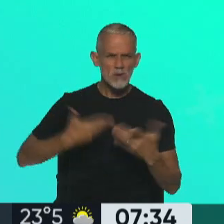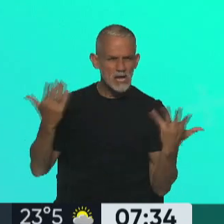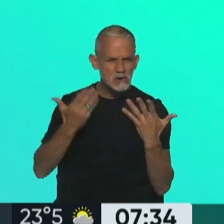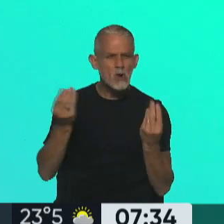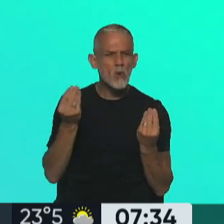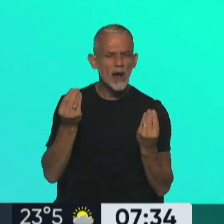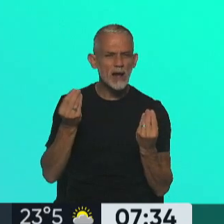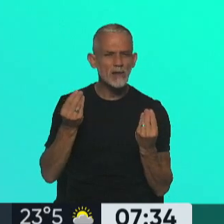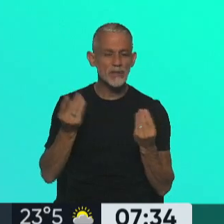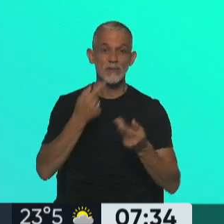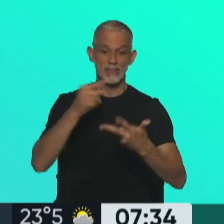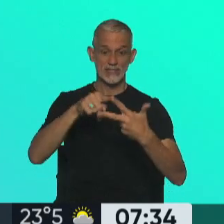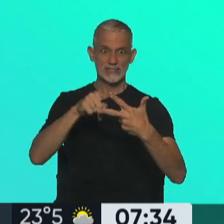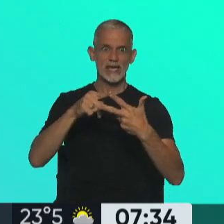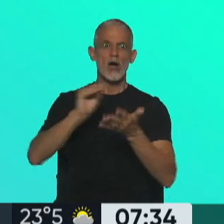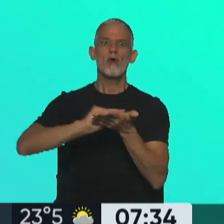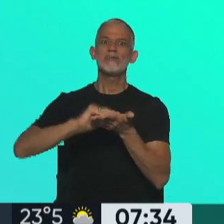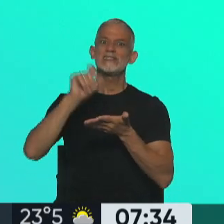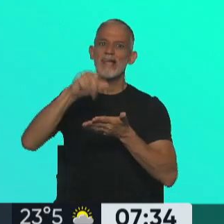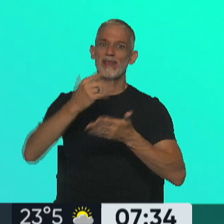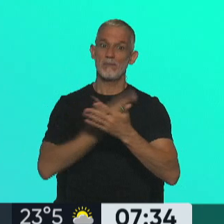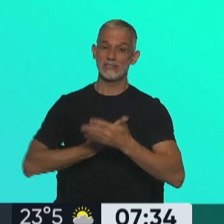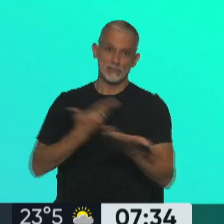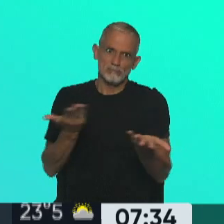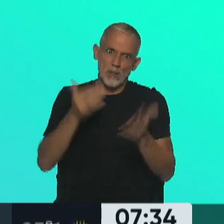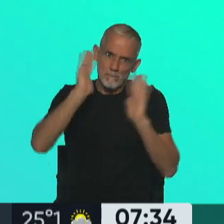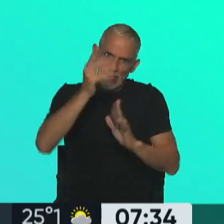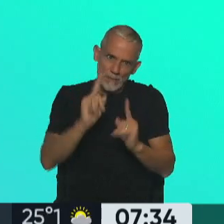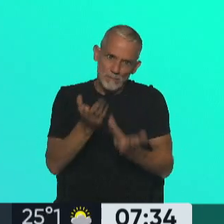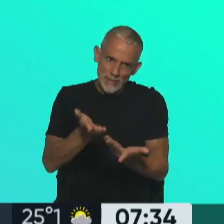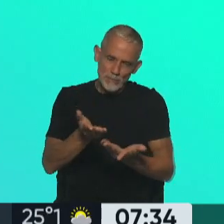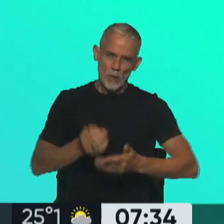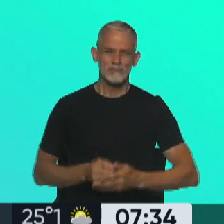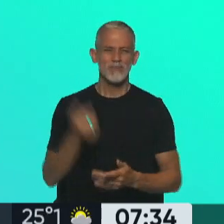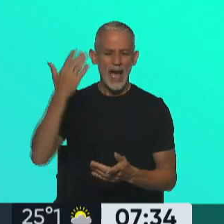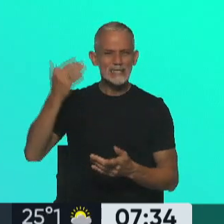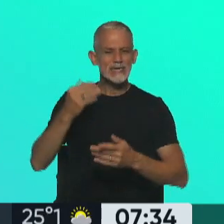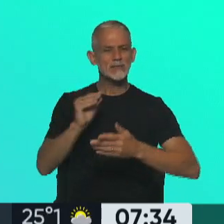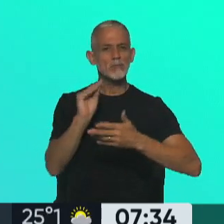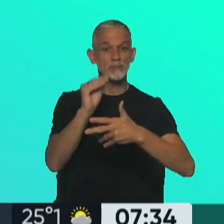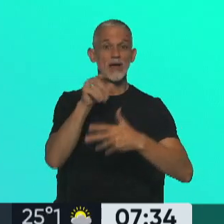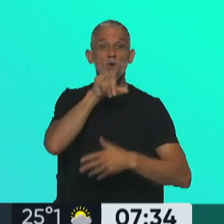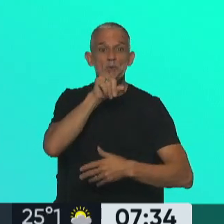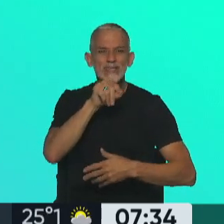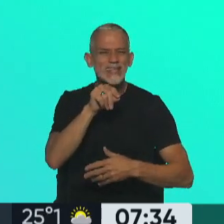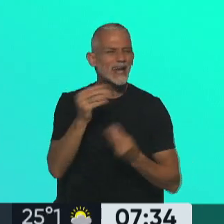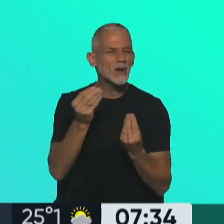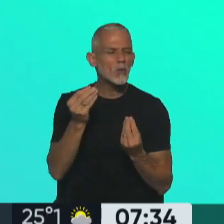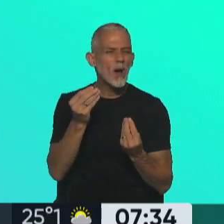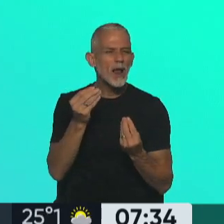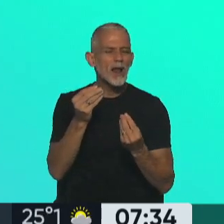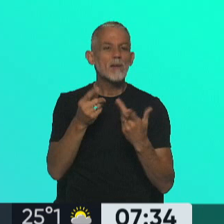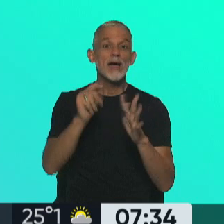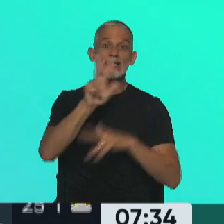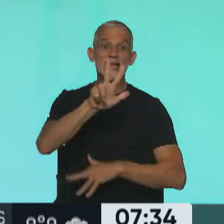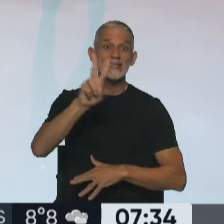responderá? Porque dice oficina del Presidente, pero ¿quién está detrás? Responde a Javier Milei. Es que ayer compartió en Twitter, en X, más de